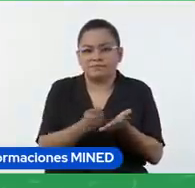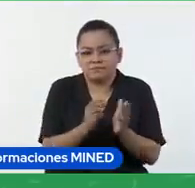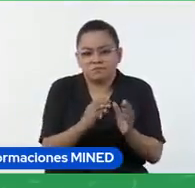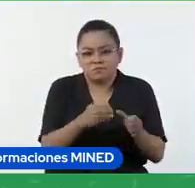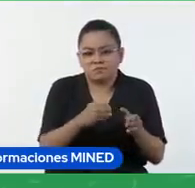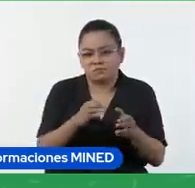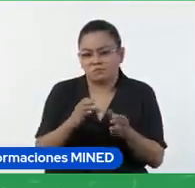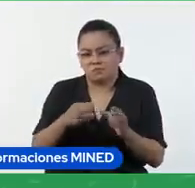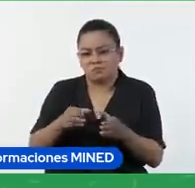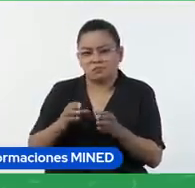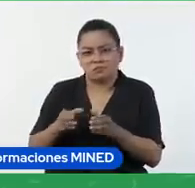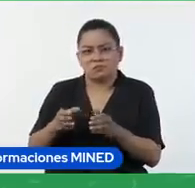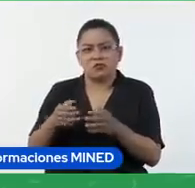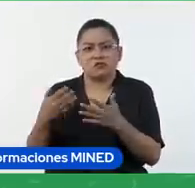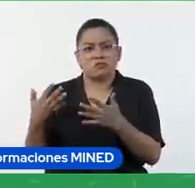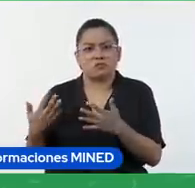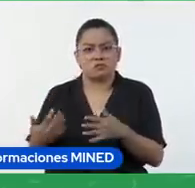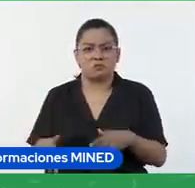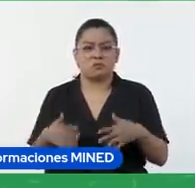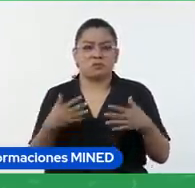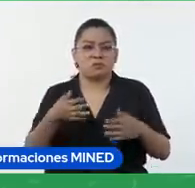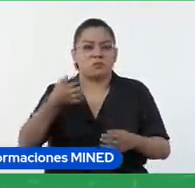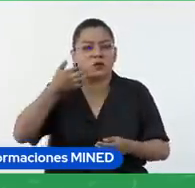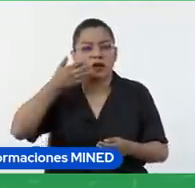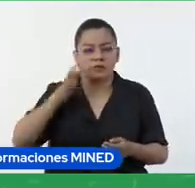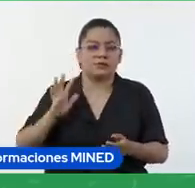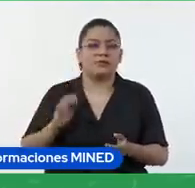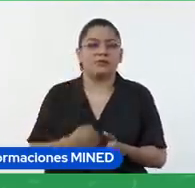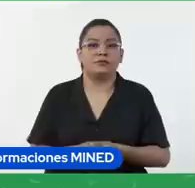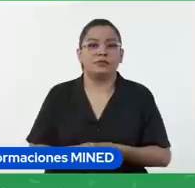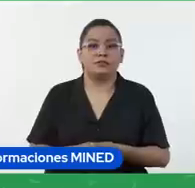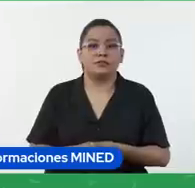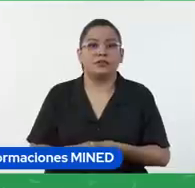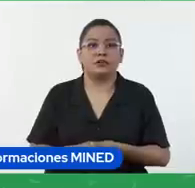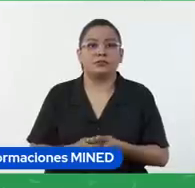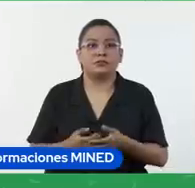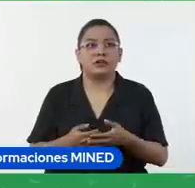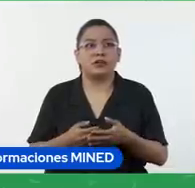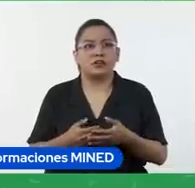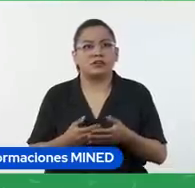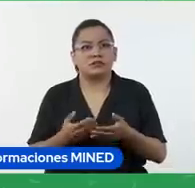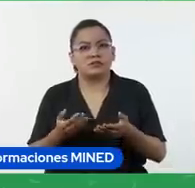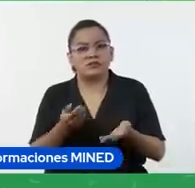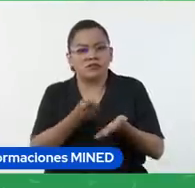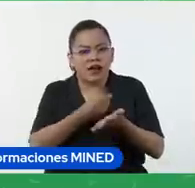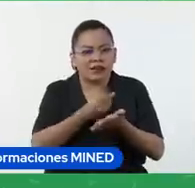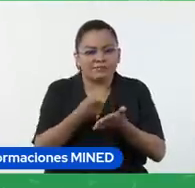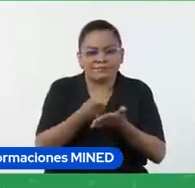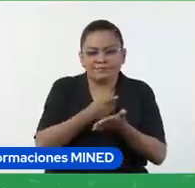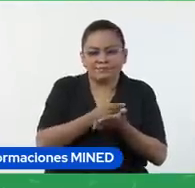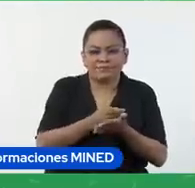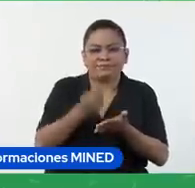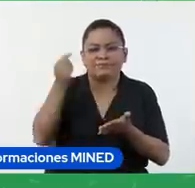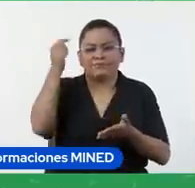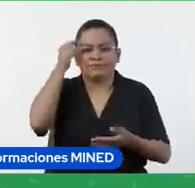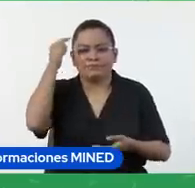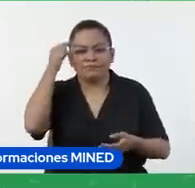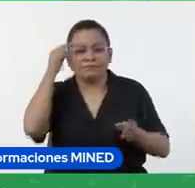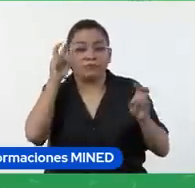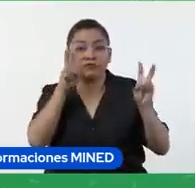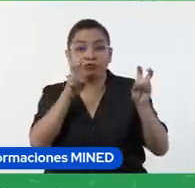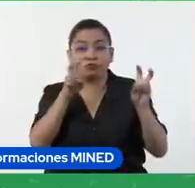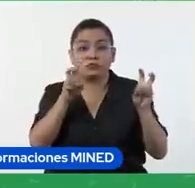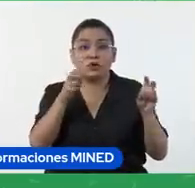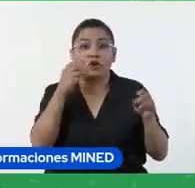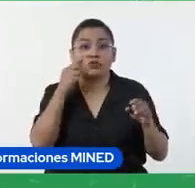Una actividad podría ser que comenten un tema, reflexionen sobre un tema, yo puedo ir pasando por las